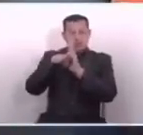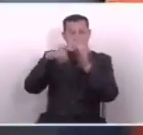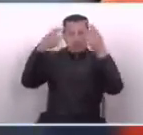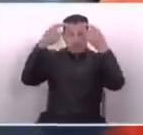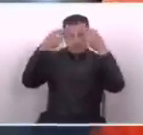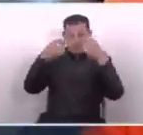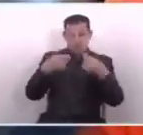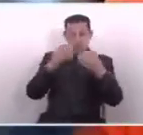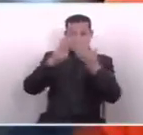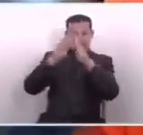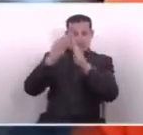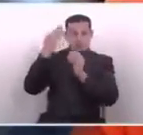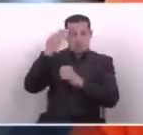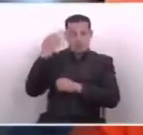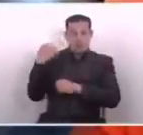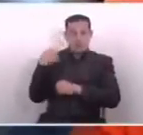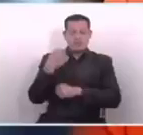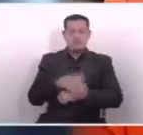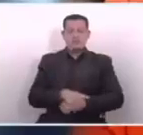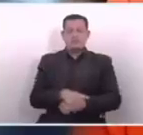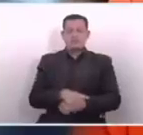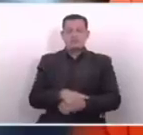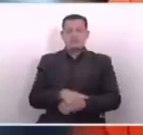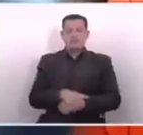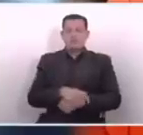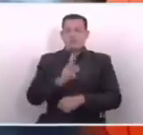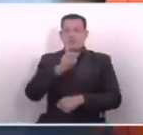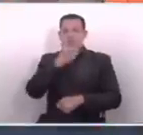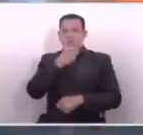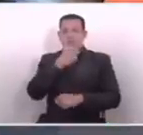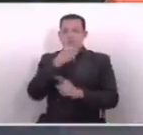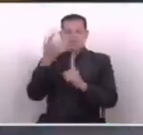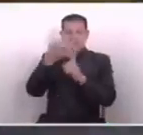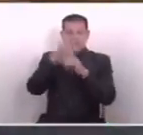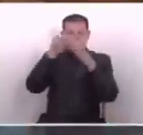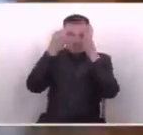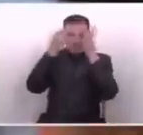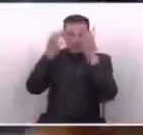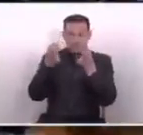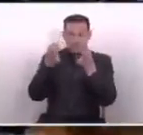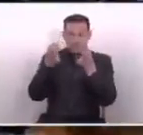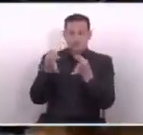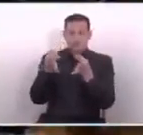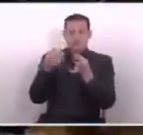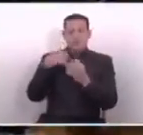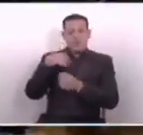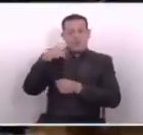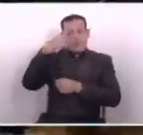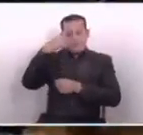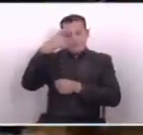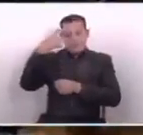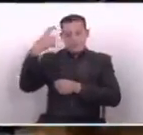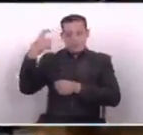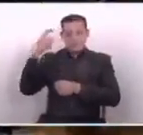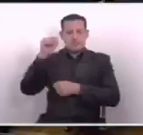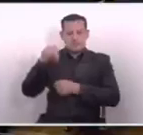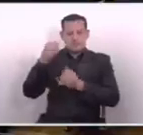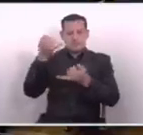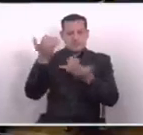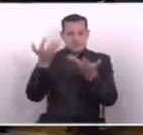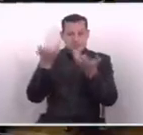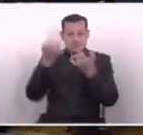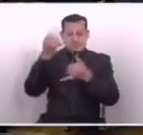a Ciudad Mujer. Sin duda tomar una decisión de estas, me imagino, y con esto quiero